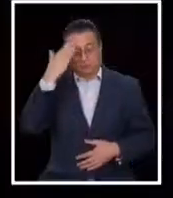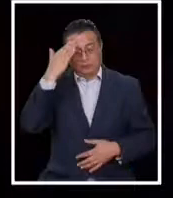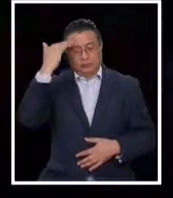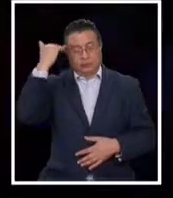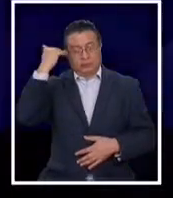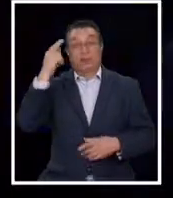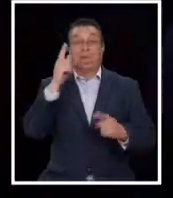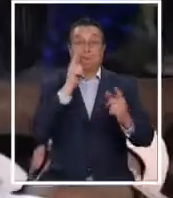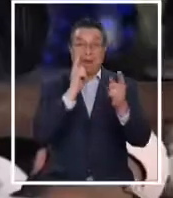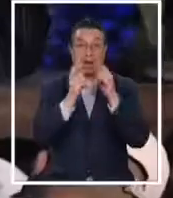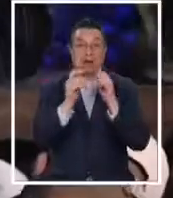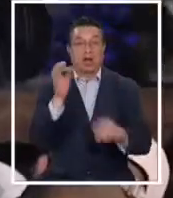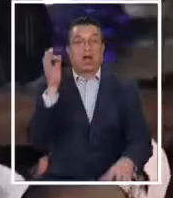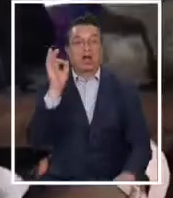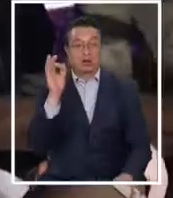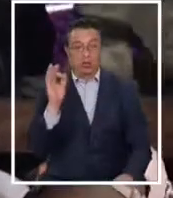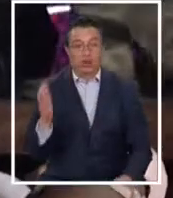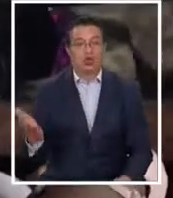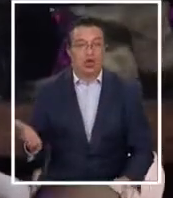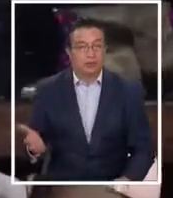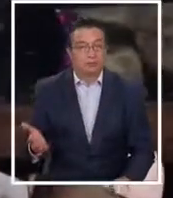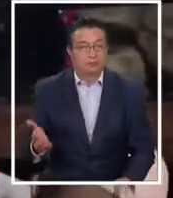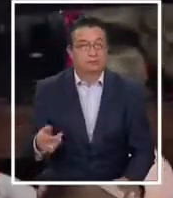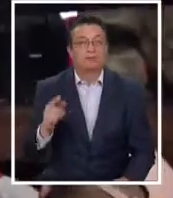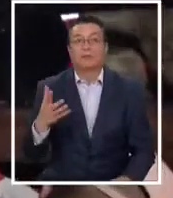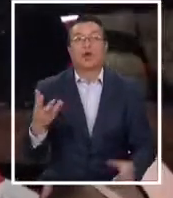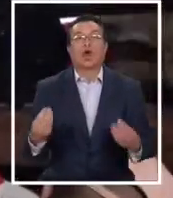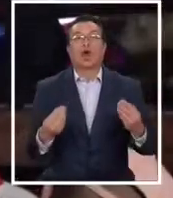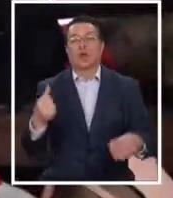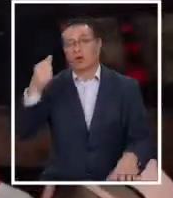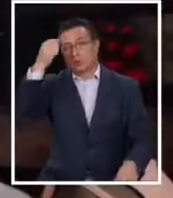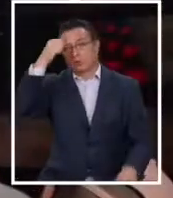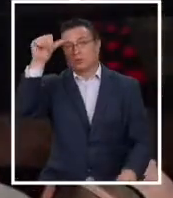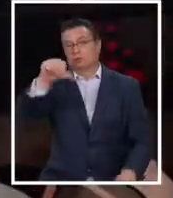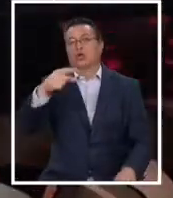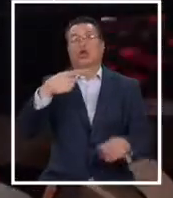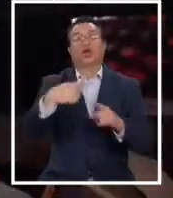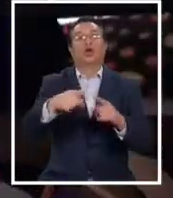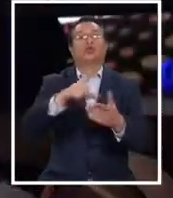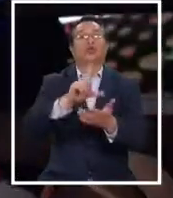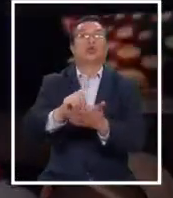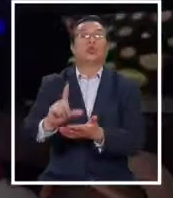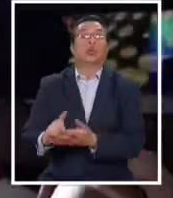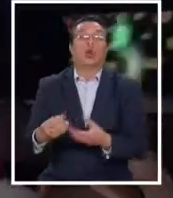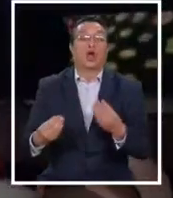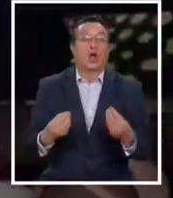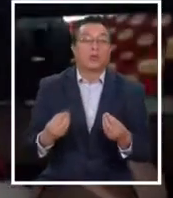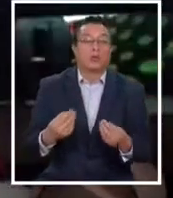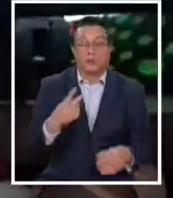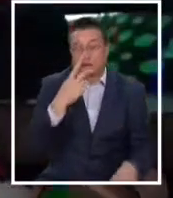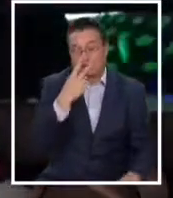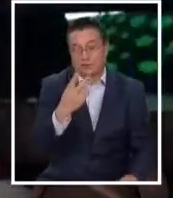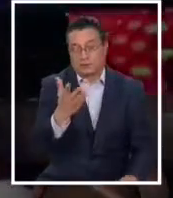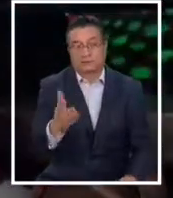el peligro de estas reuniones en plena pandemia. ¿Cómo se castigan en otros lugares del mundo? Andrea Aguilar nos cuenta.